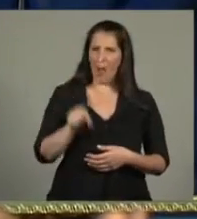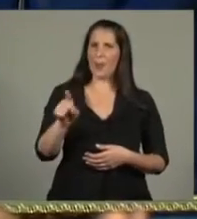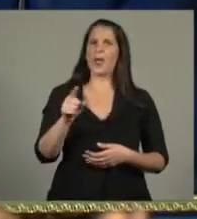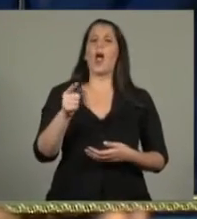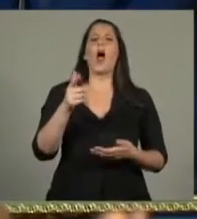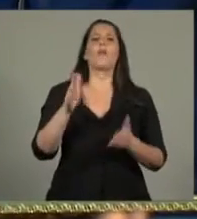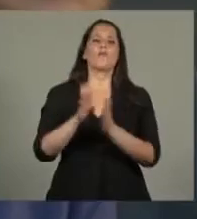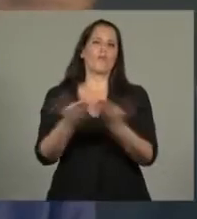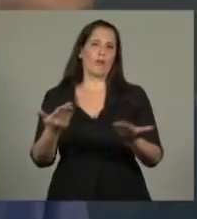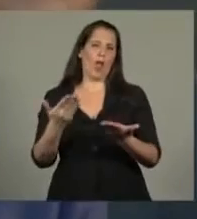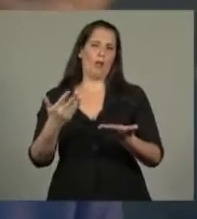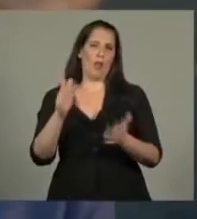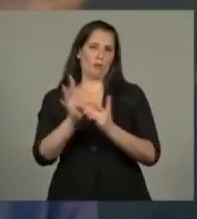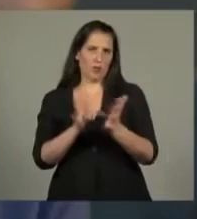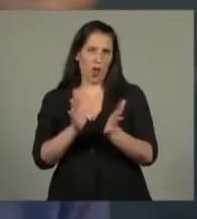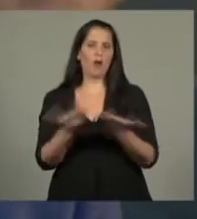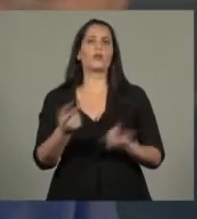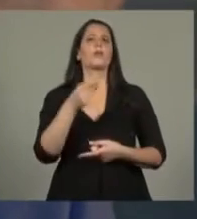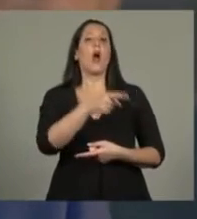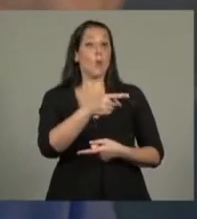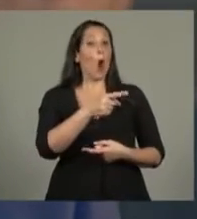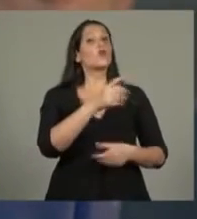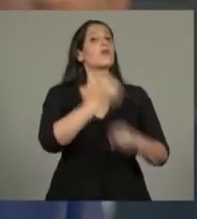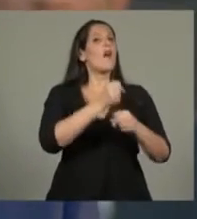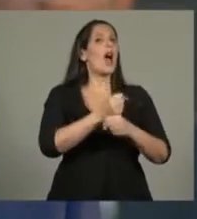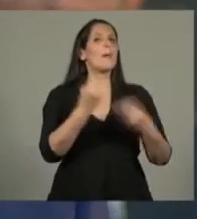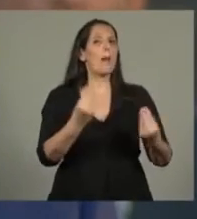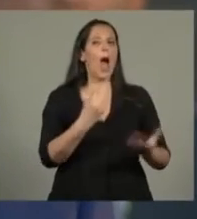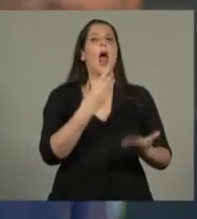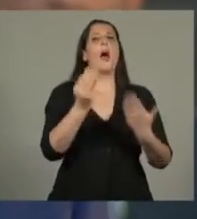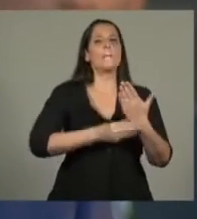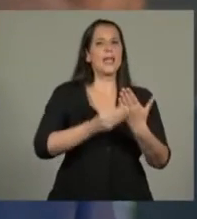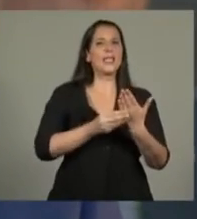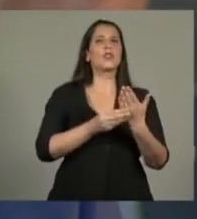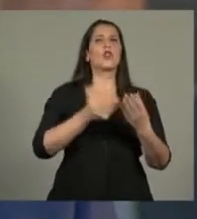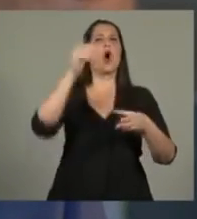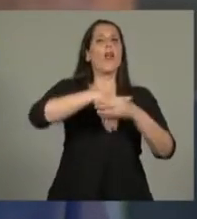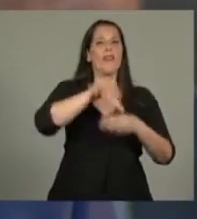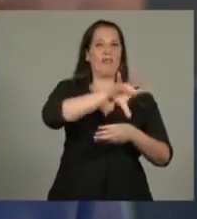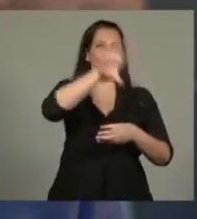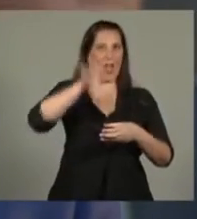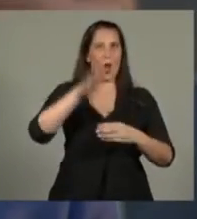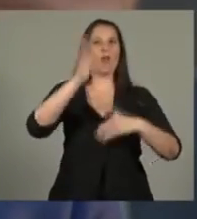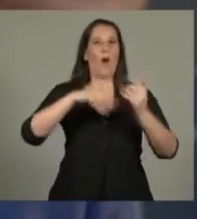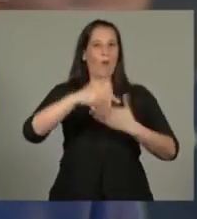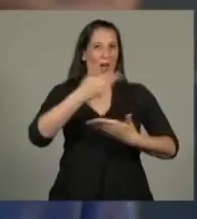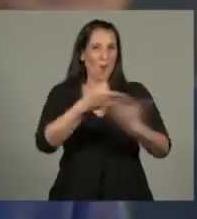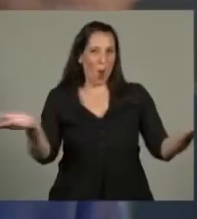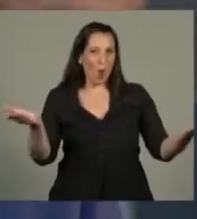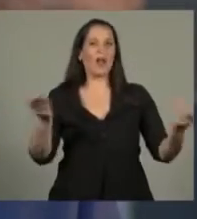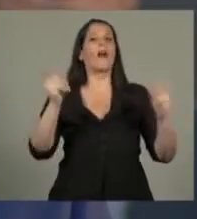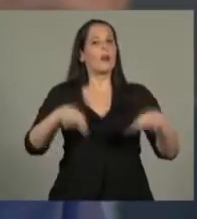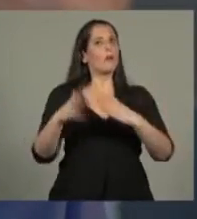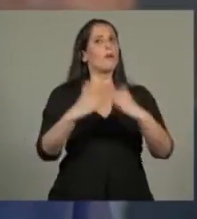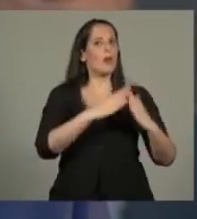el cargo de Ministro del Interior, Obras Públicas y Vivienda para el que habéis ido nombrando, cumpliendo y haciendo